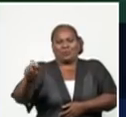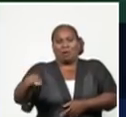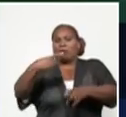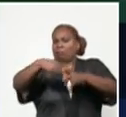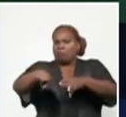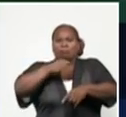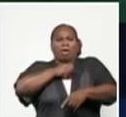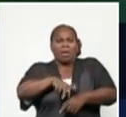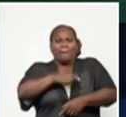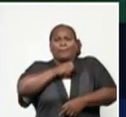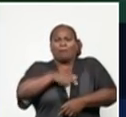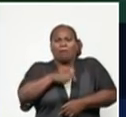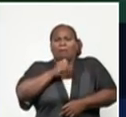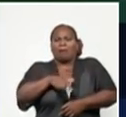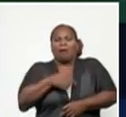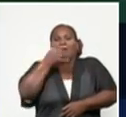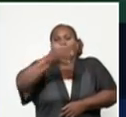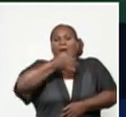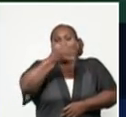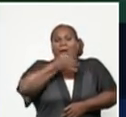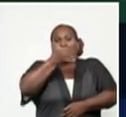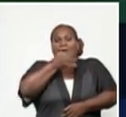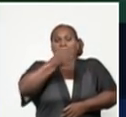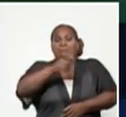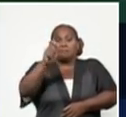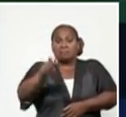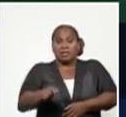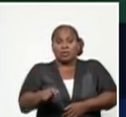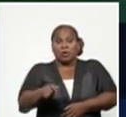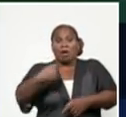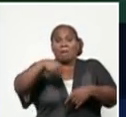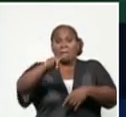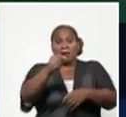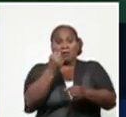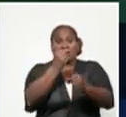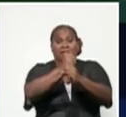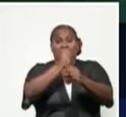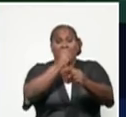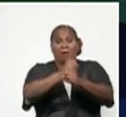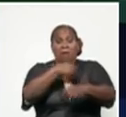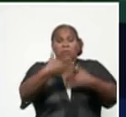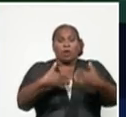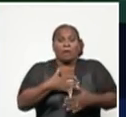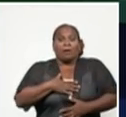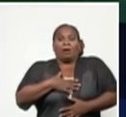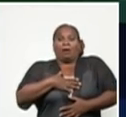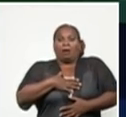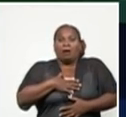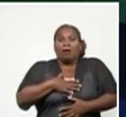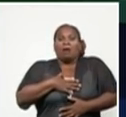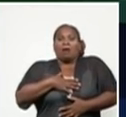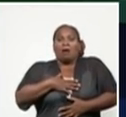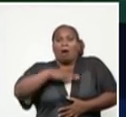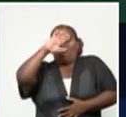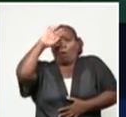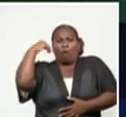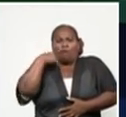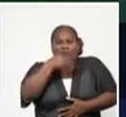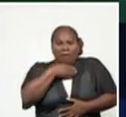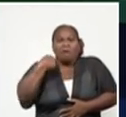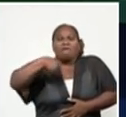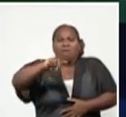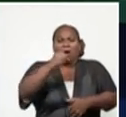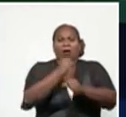hemos estado viviendo vinculados a estas indisciplinas. Son personas que han ido a trabajar con síntomas respiratorios. De manera irresponsable lo han hecho, pero las